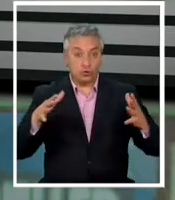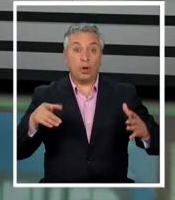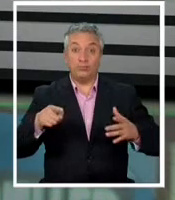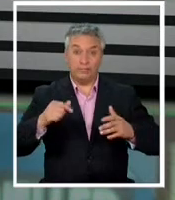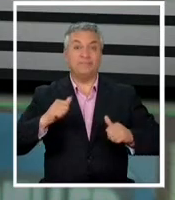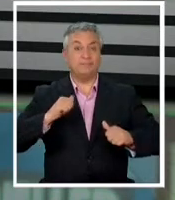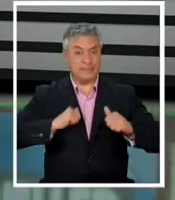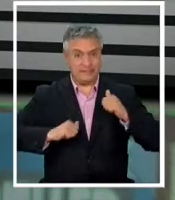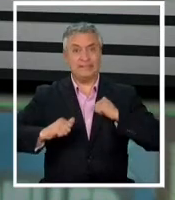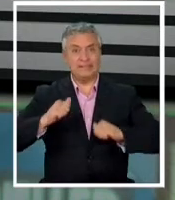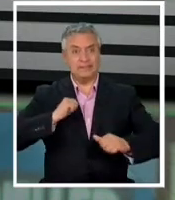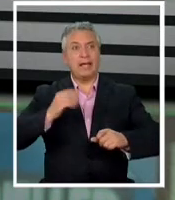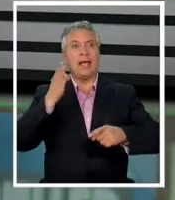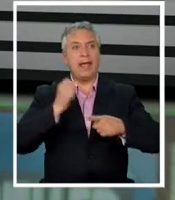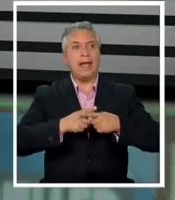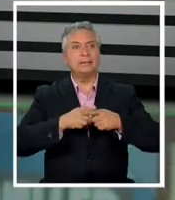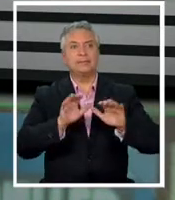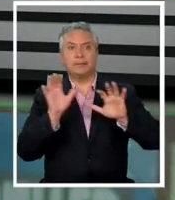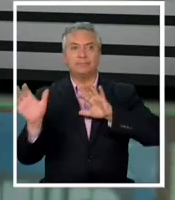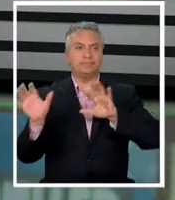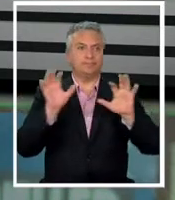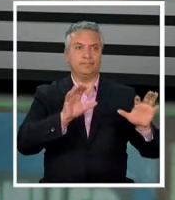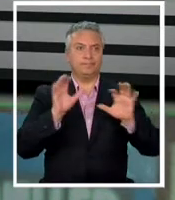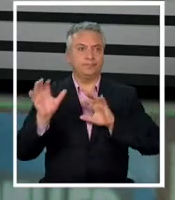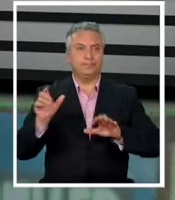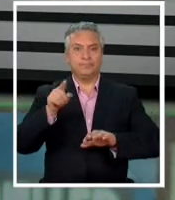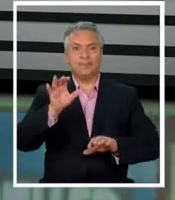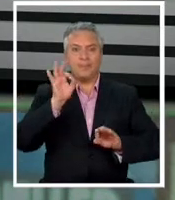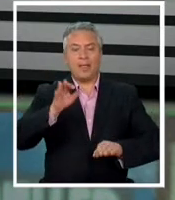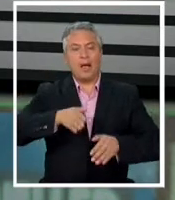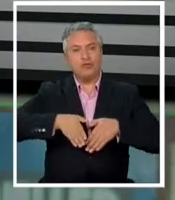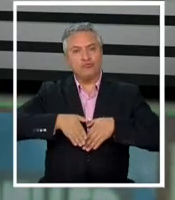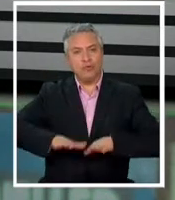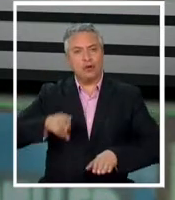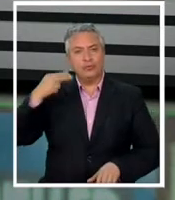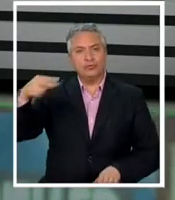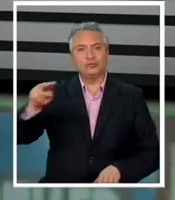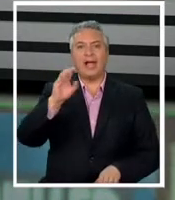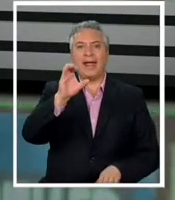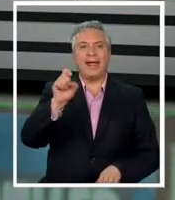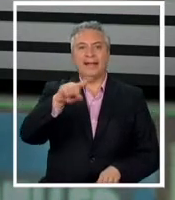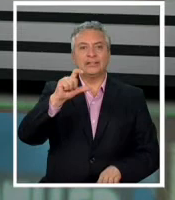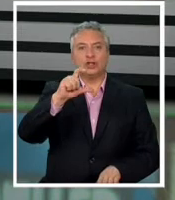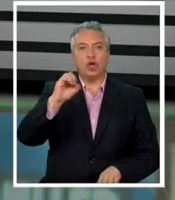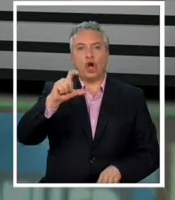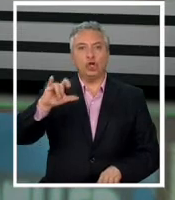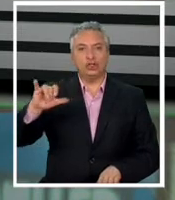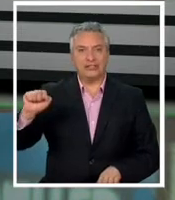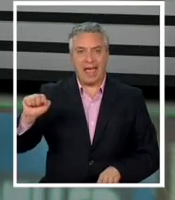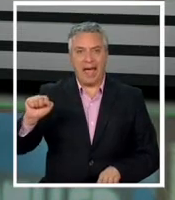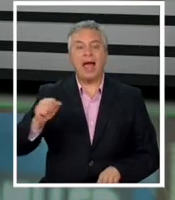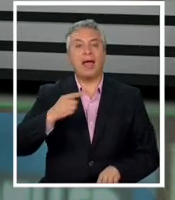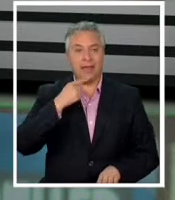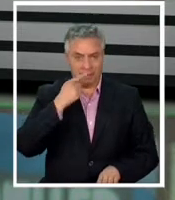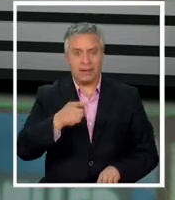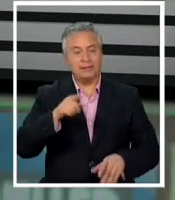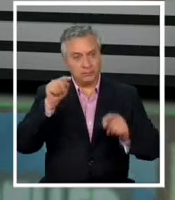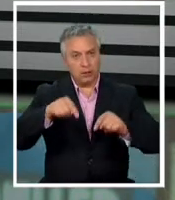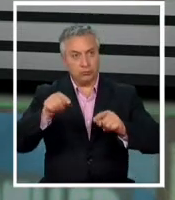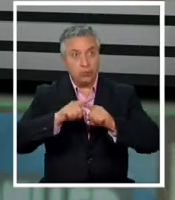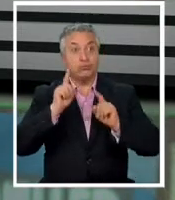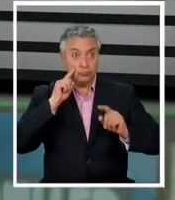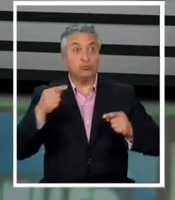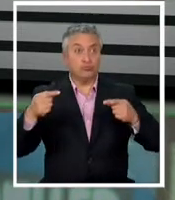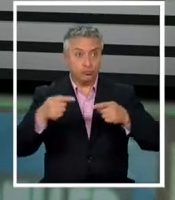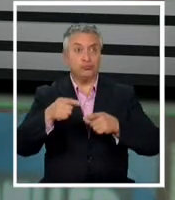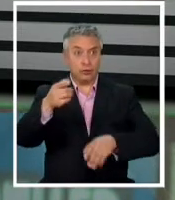está viviendo el exportero profesional escocés leyenda del Glasgow Rangers que jugó incluso algunos partidos en el